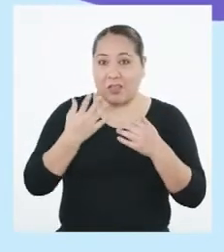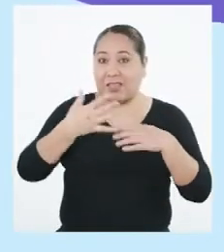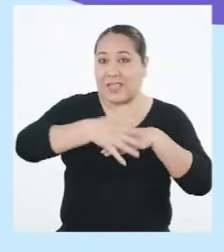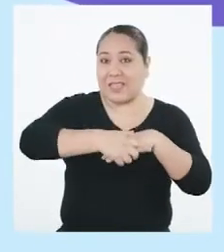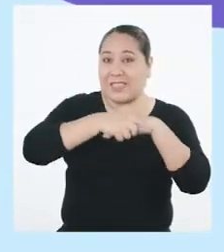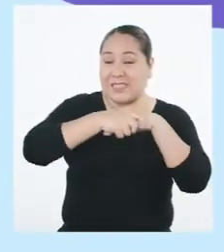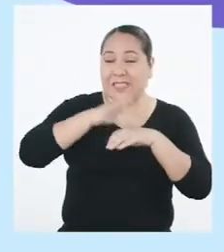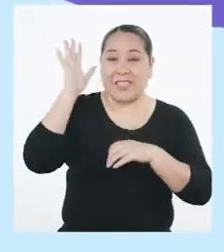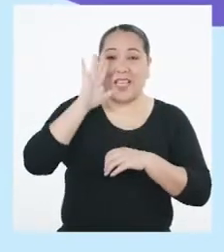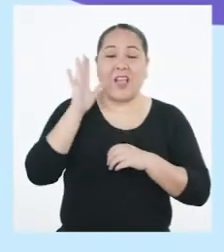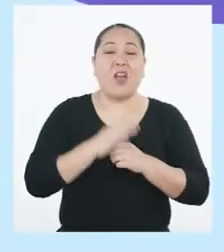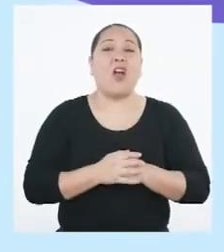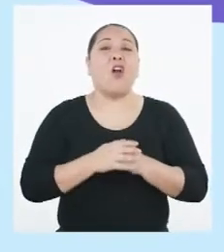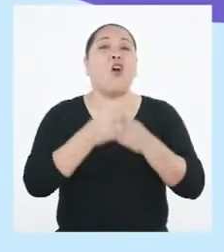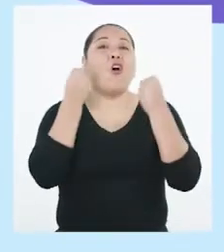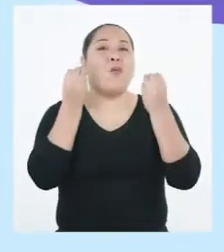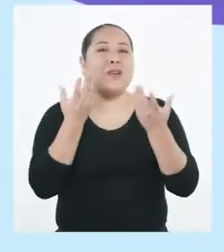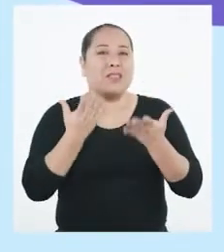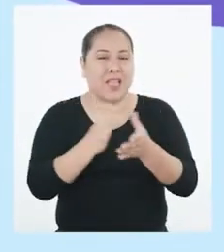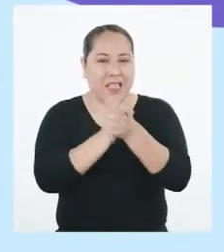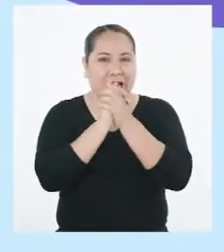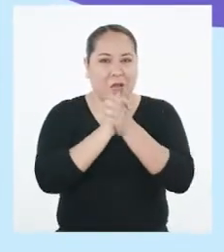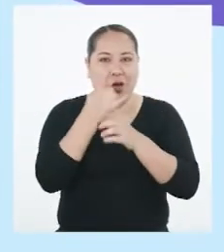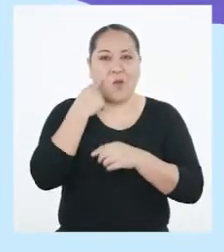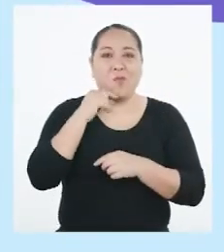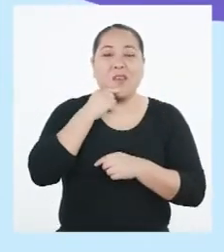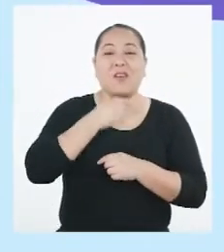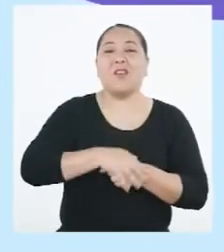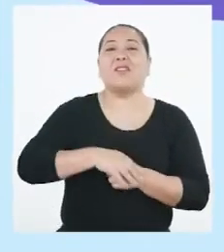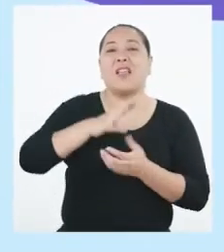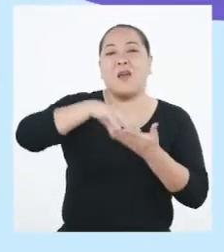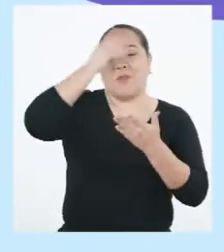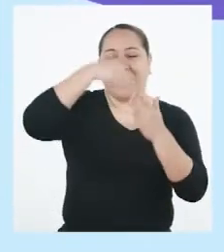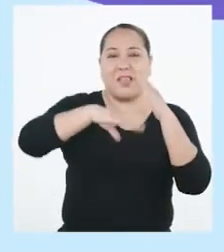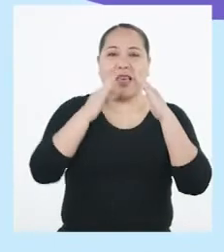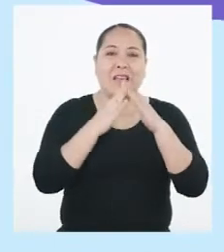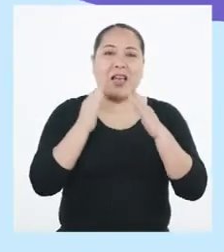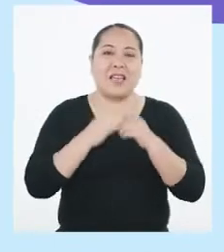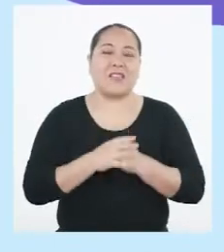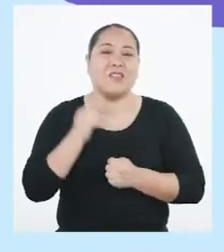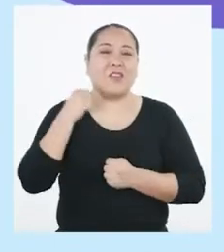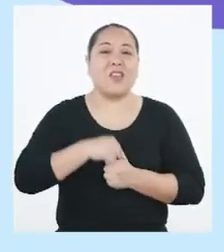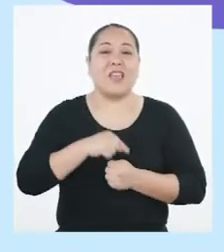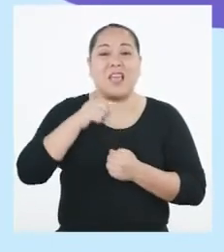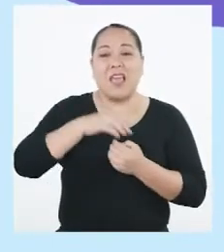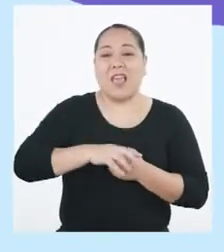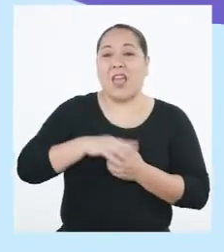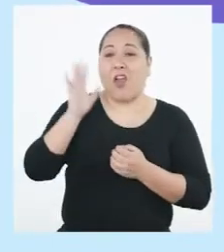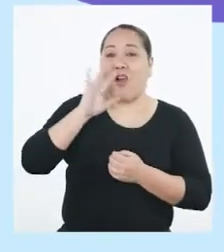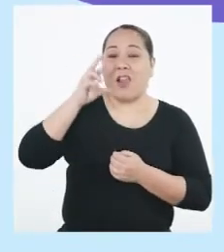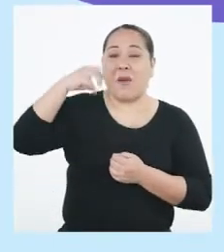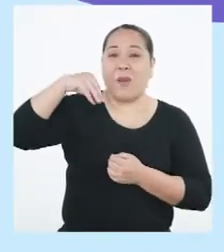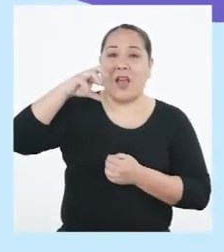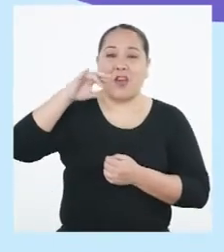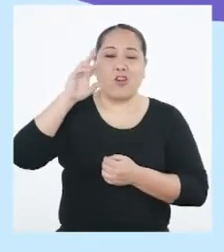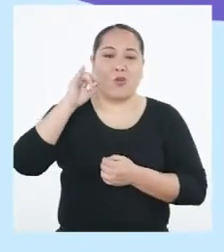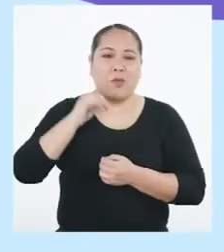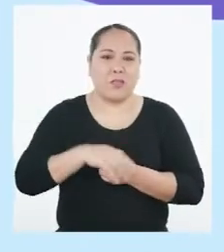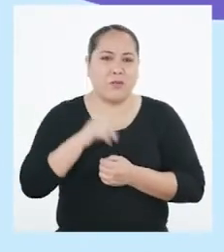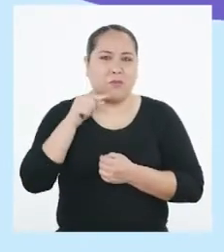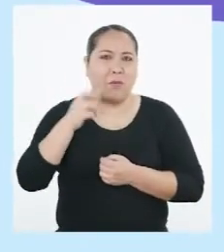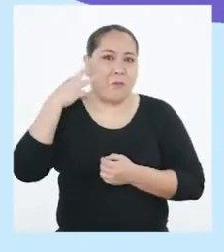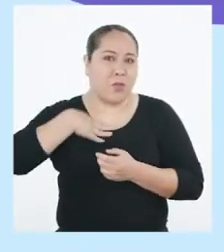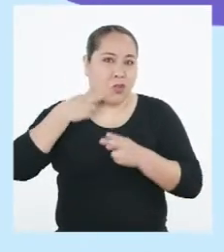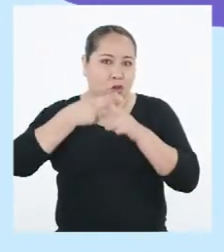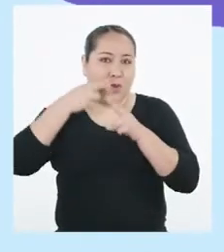saludar. ¿Qué tal, amigas y amigos de Aprendo en Casa? Hola, María y Romina. Me llamo María y estoy feliz de estar aquí para tratar el tema del